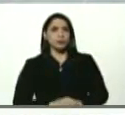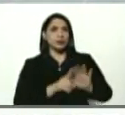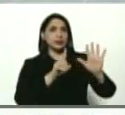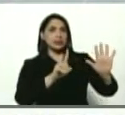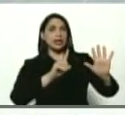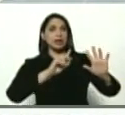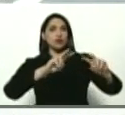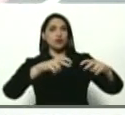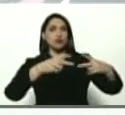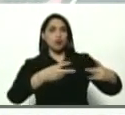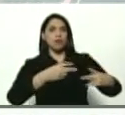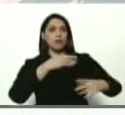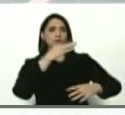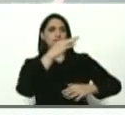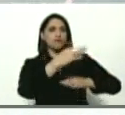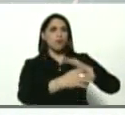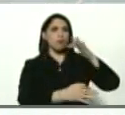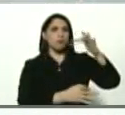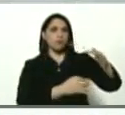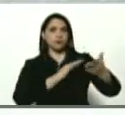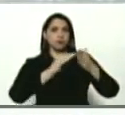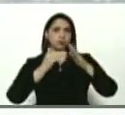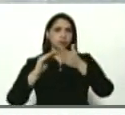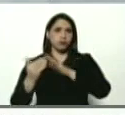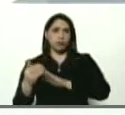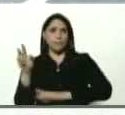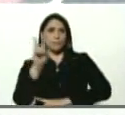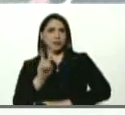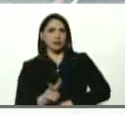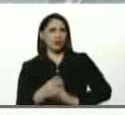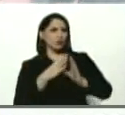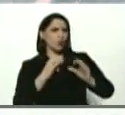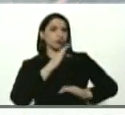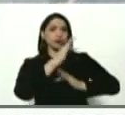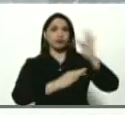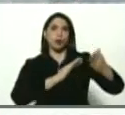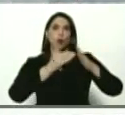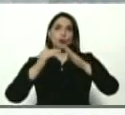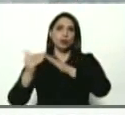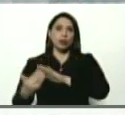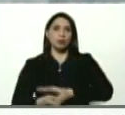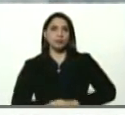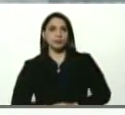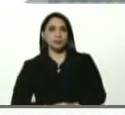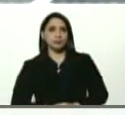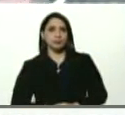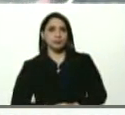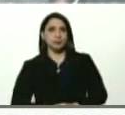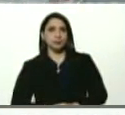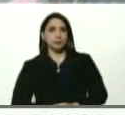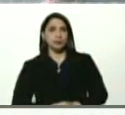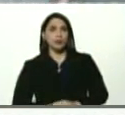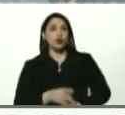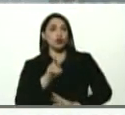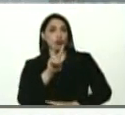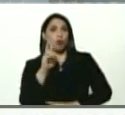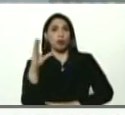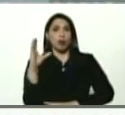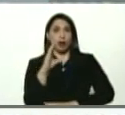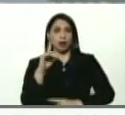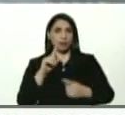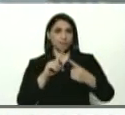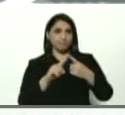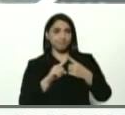nuevos casos en Venezuela, todos de transmisión comunitaria, 2 de ellos en el Distrito Capital,